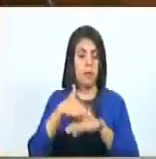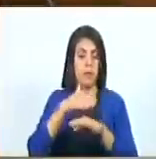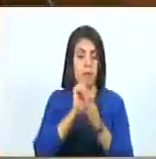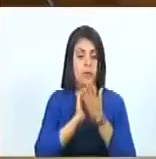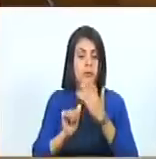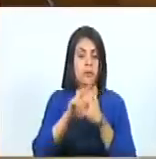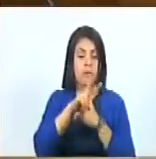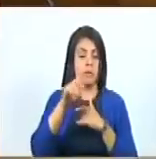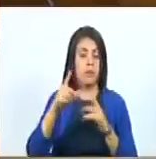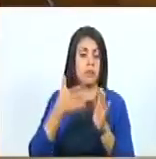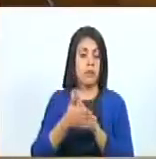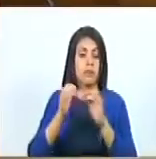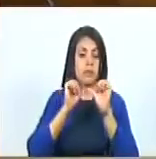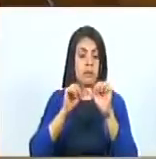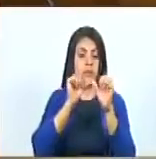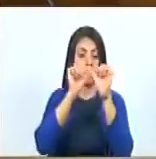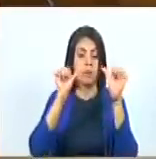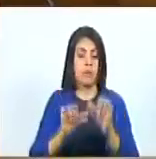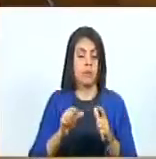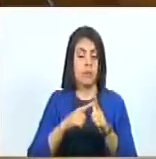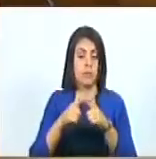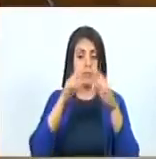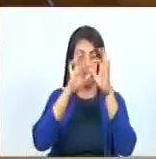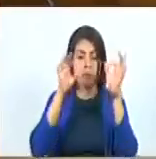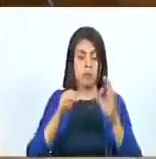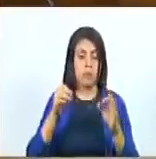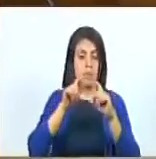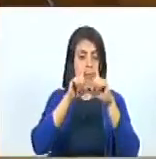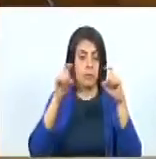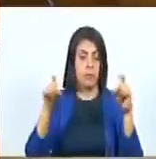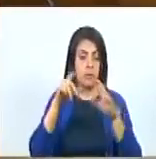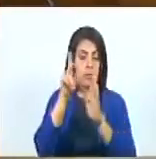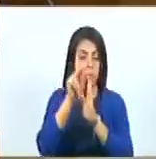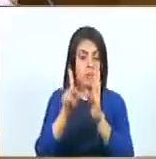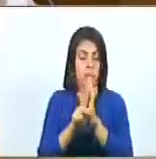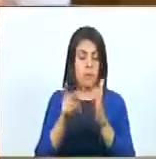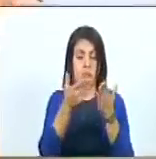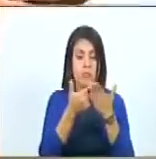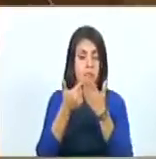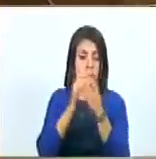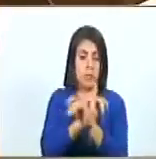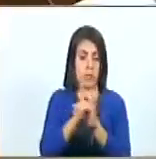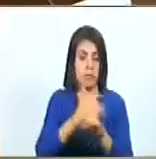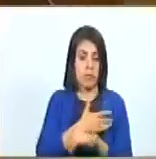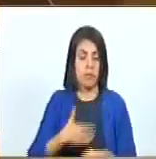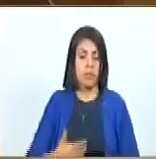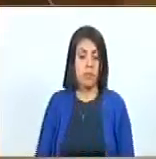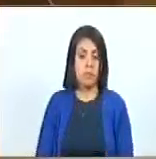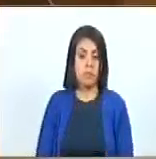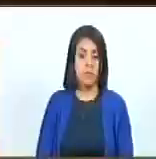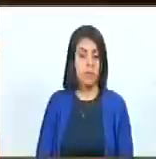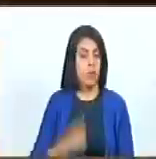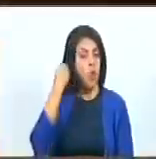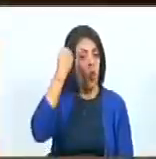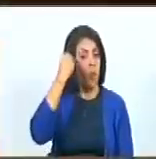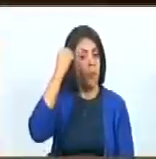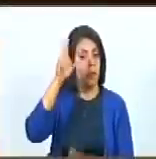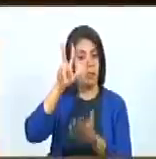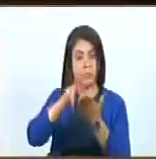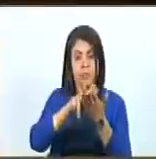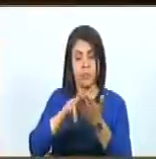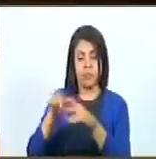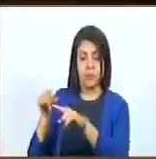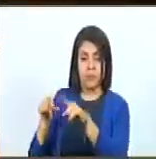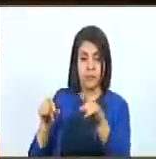21, quedando redactado de la siguiente manera, epígrafe, programas de estudio. Esto, señor presidente. En consideración, el epígrafe.